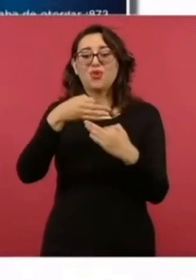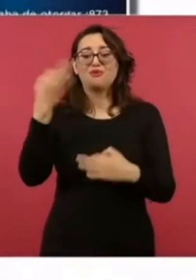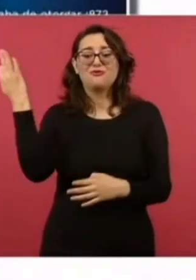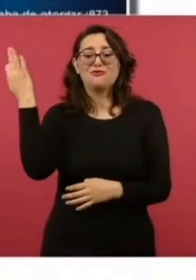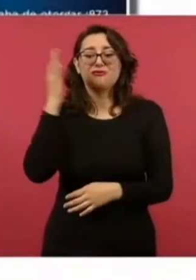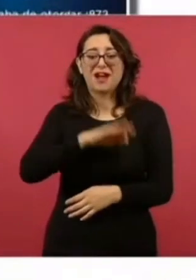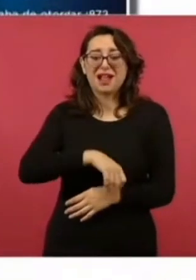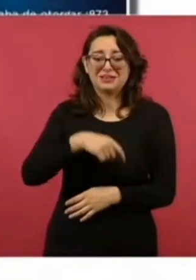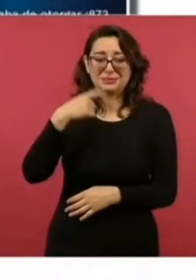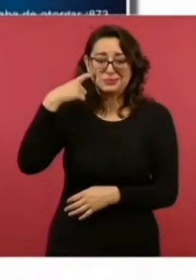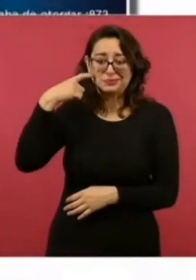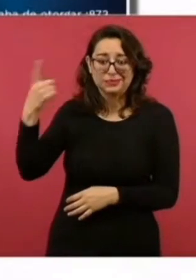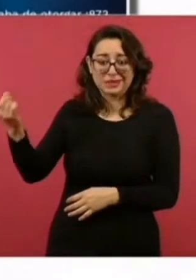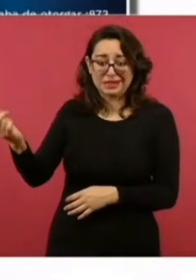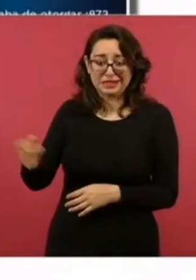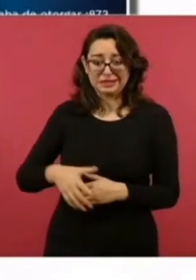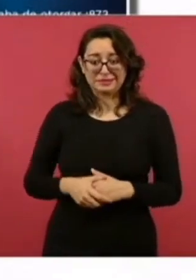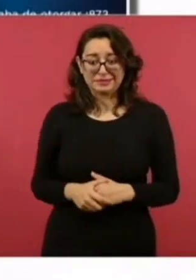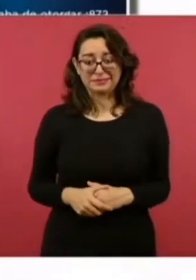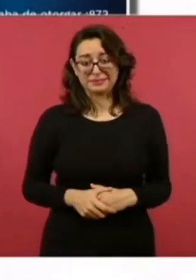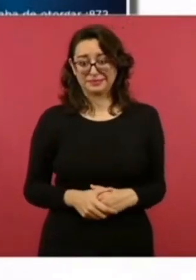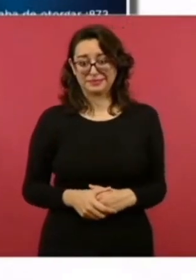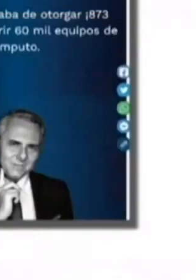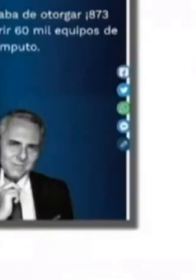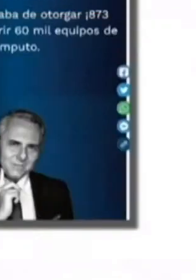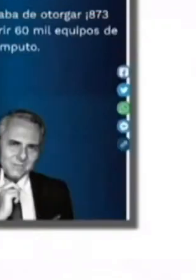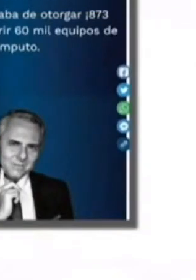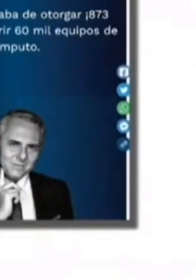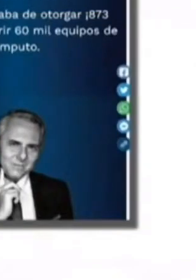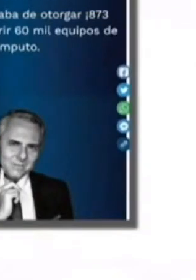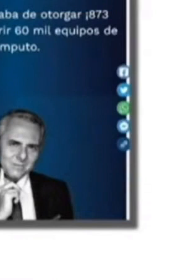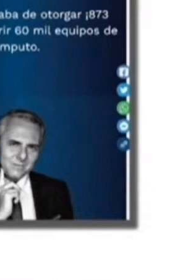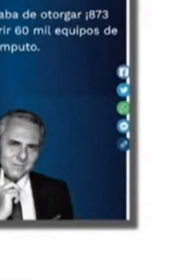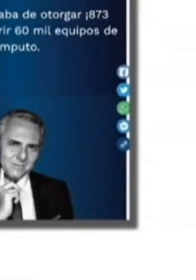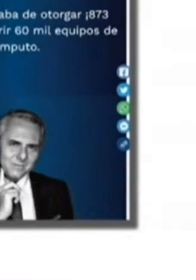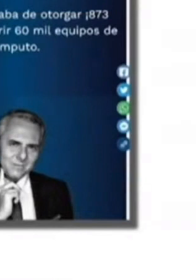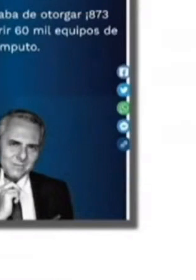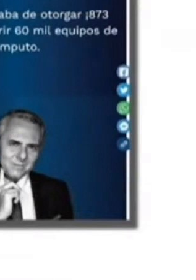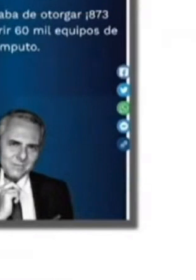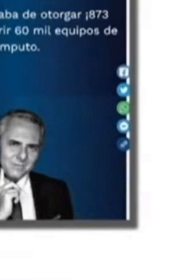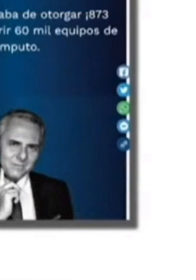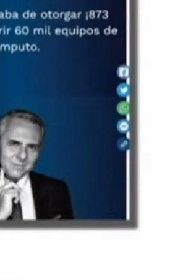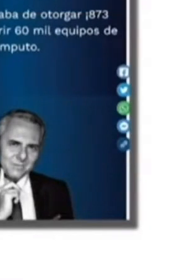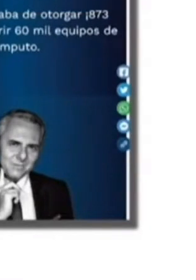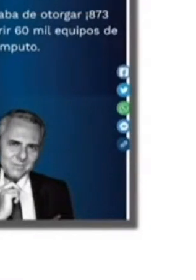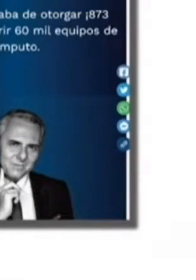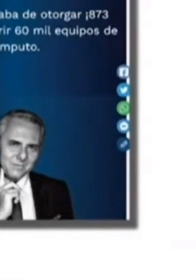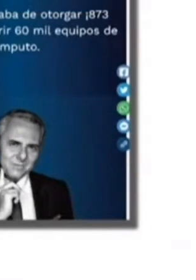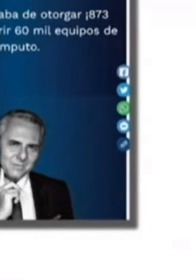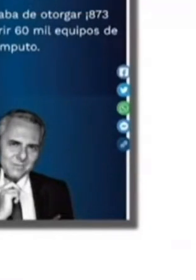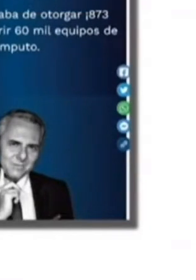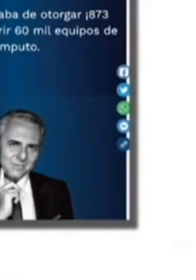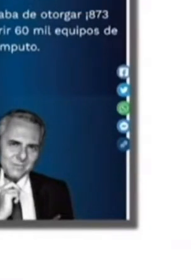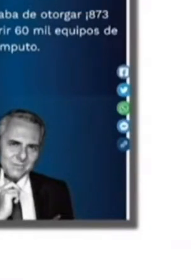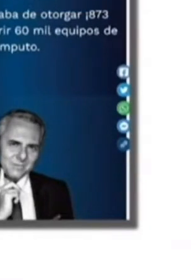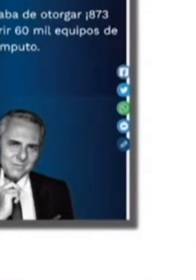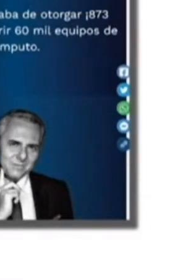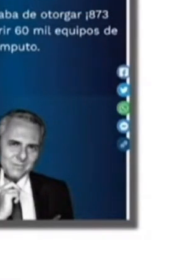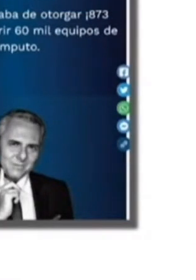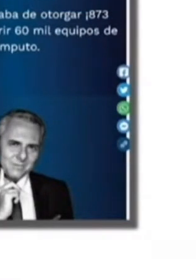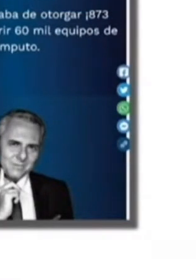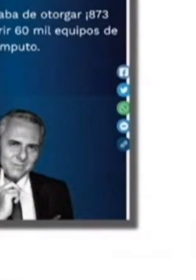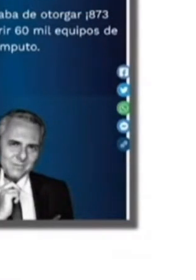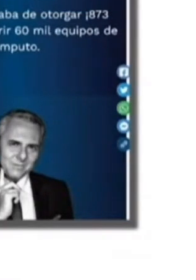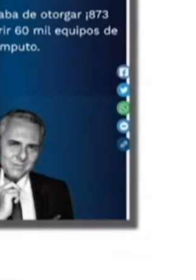ISTE. Lourdes Mendoza del financiero, así como Luis Cárdenas, conductor de MBS, quien también publica su columna